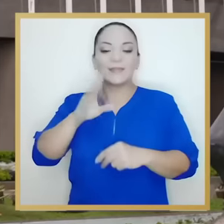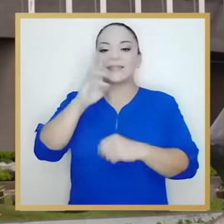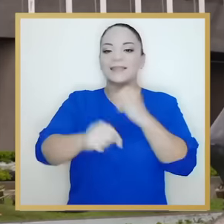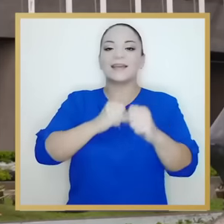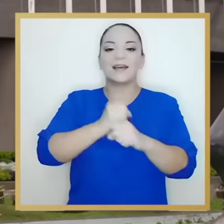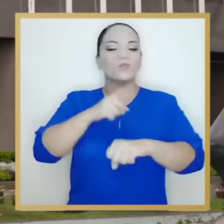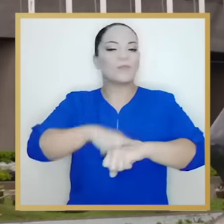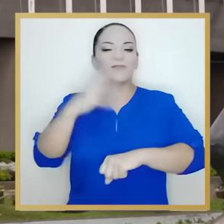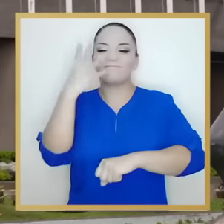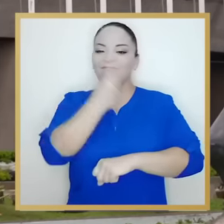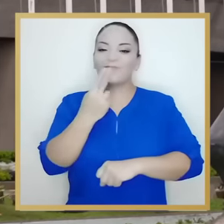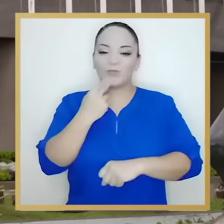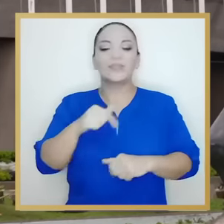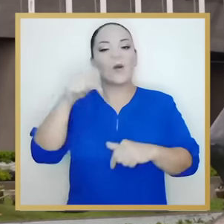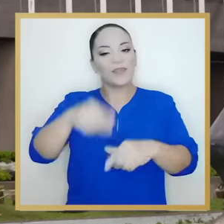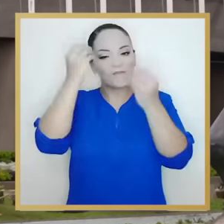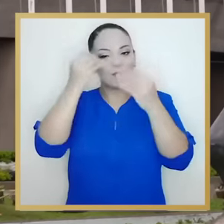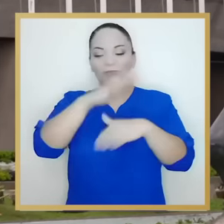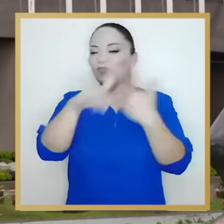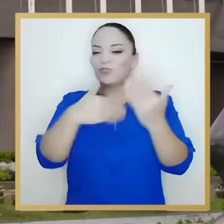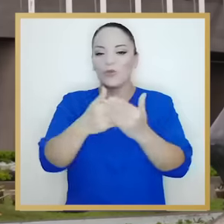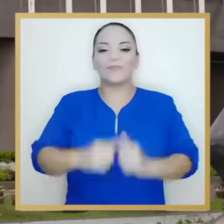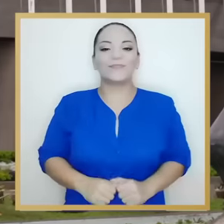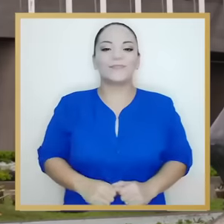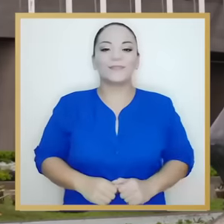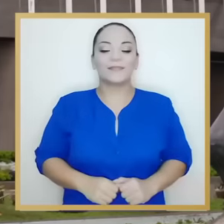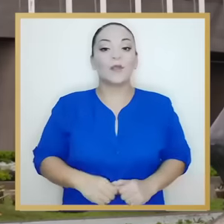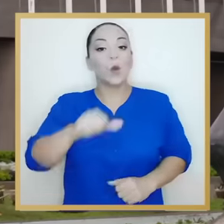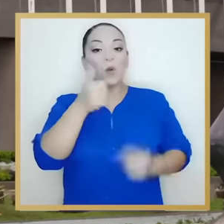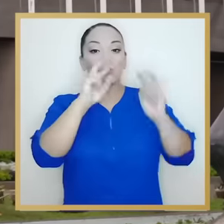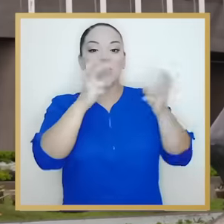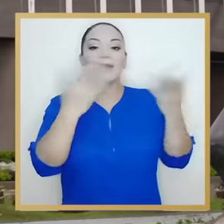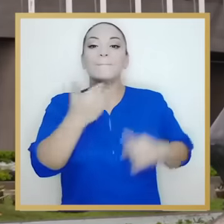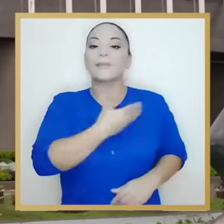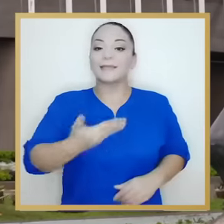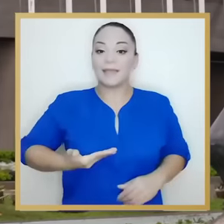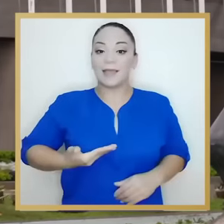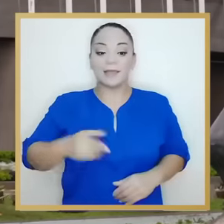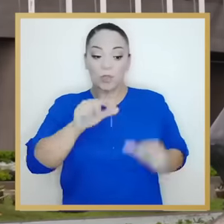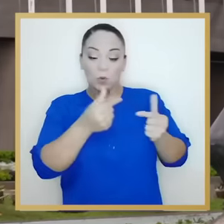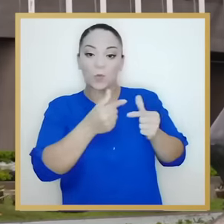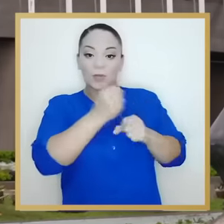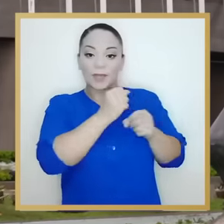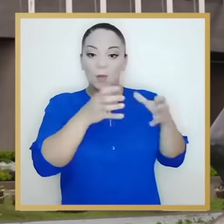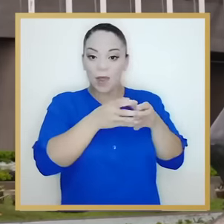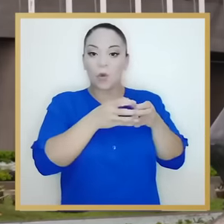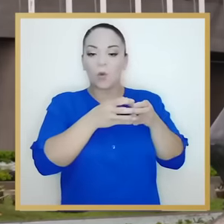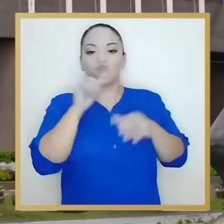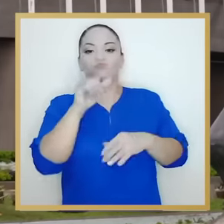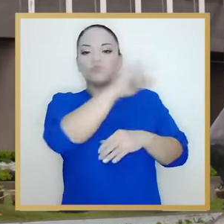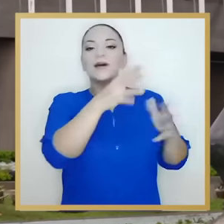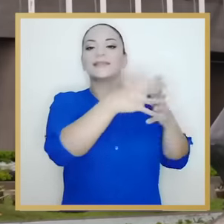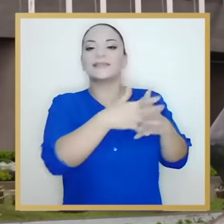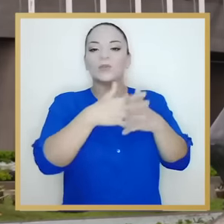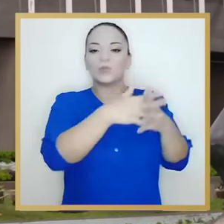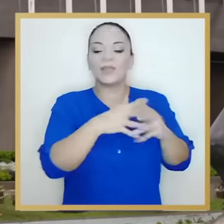momento muy emotivo que aquí vamos a tenerle todos los detalles. Además, el presidente y una delegación oficial iniciaron su gira de trabajo